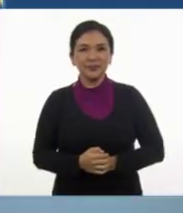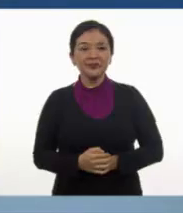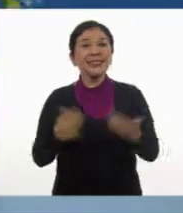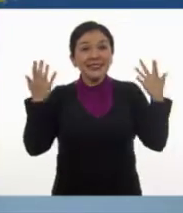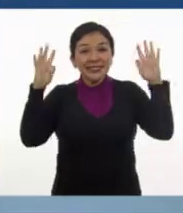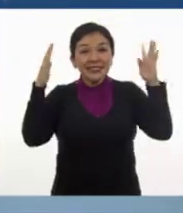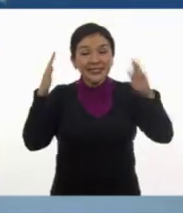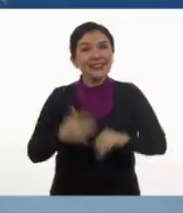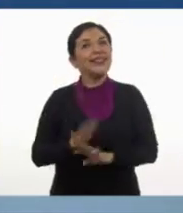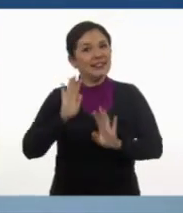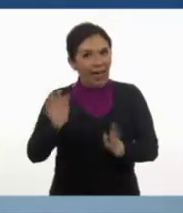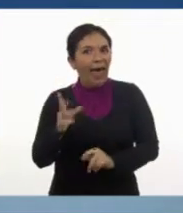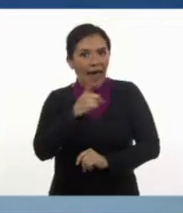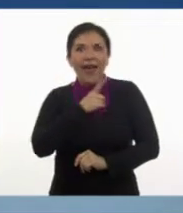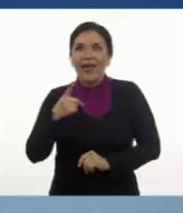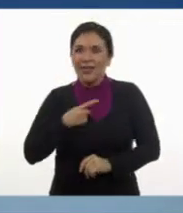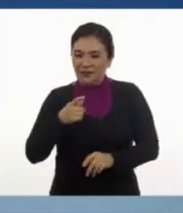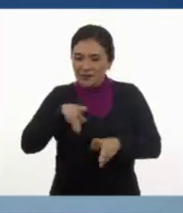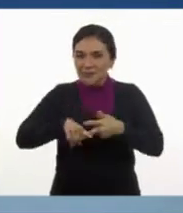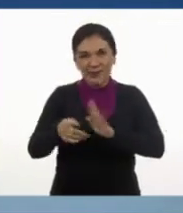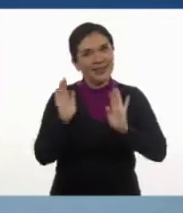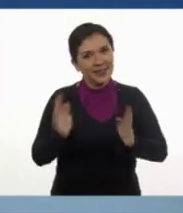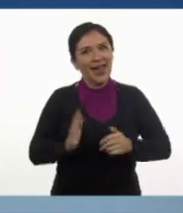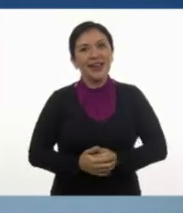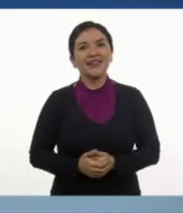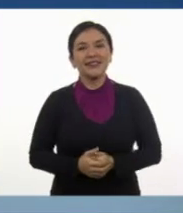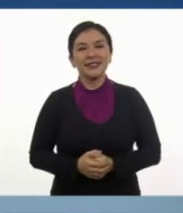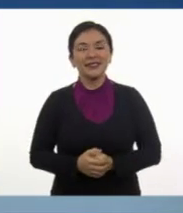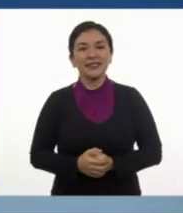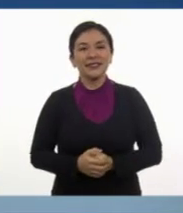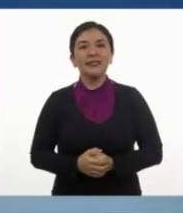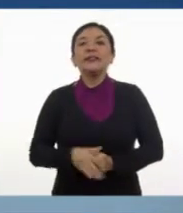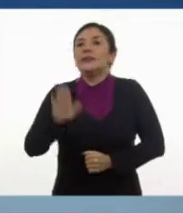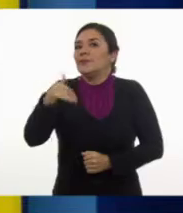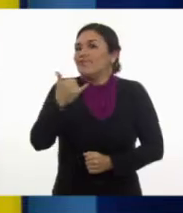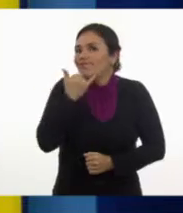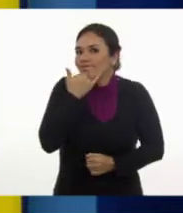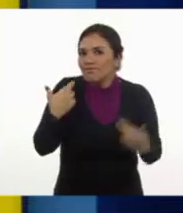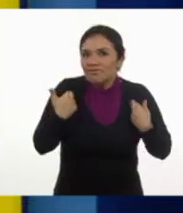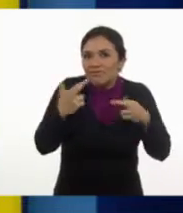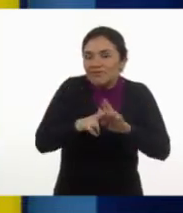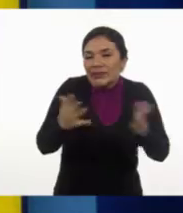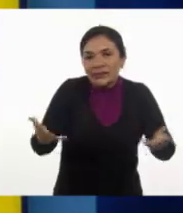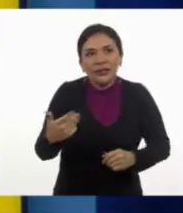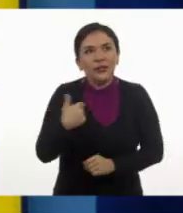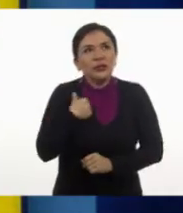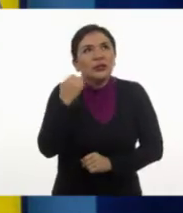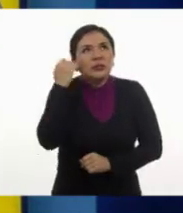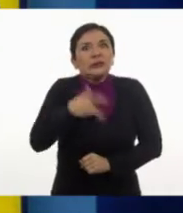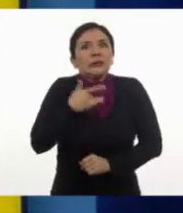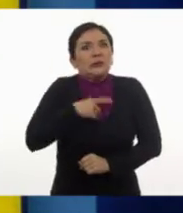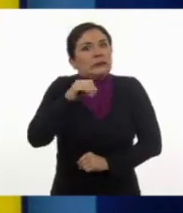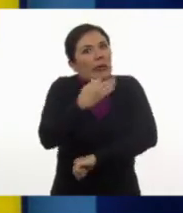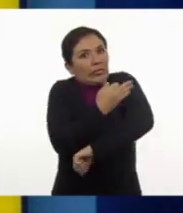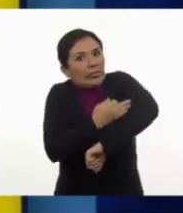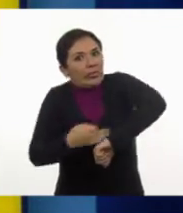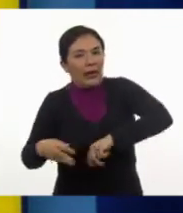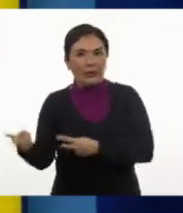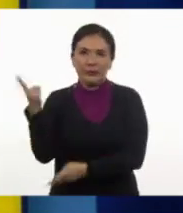Ya era hora. Sí. Es que, perdón maestra, se nos hizo un poquito tarde.